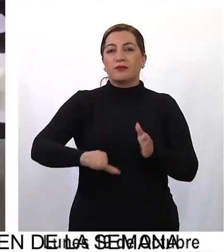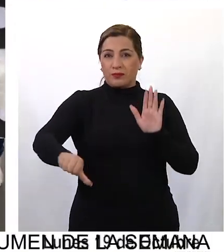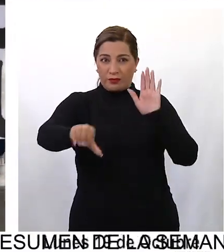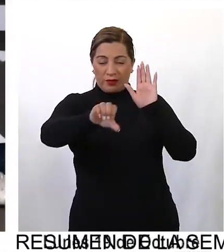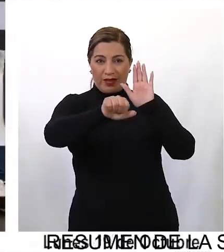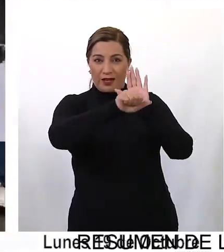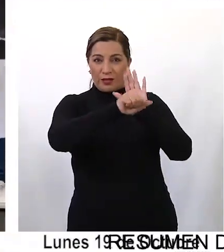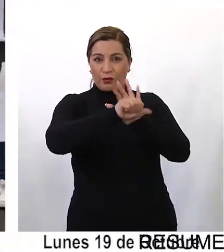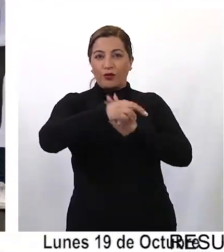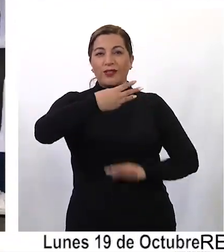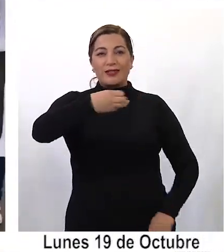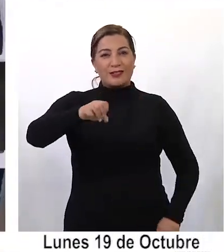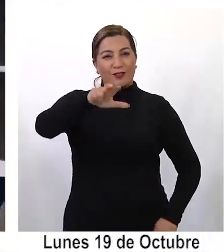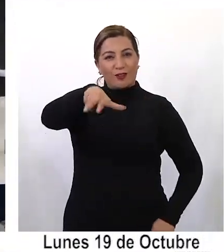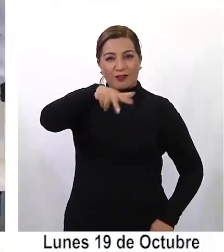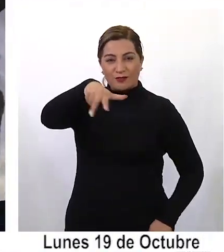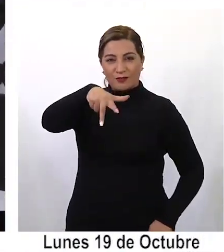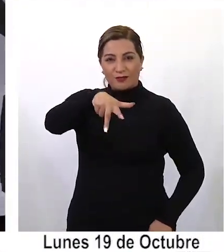318.